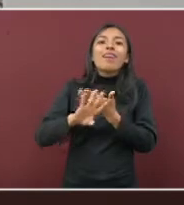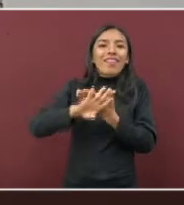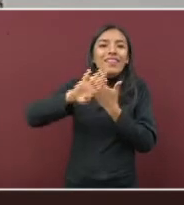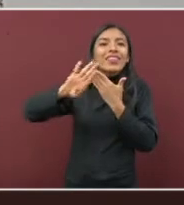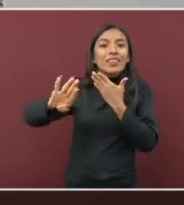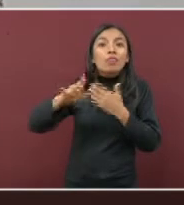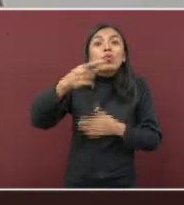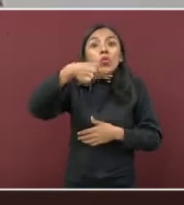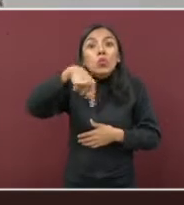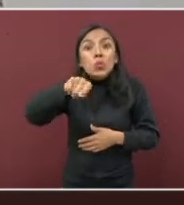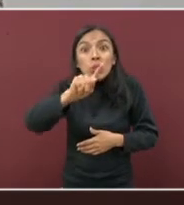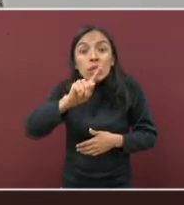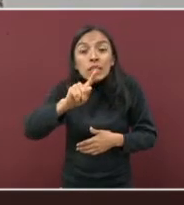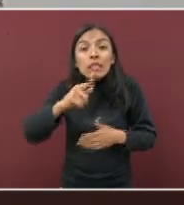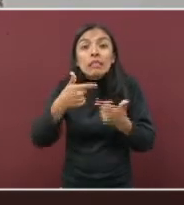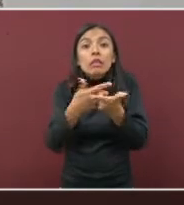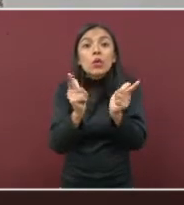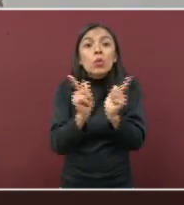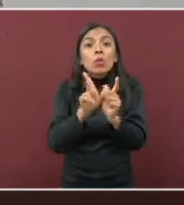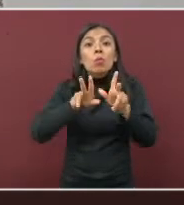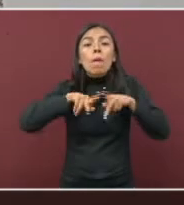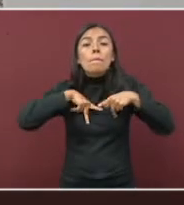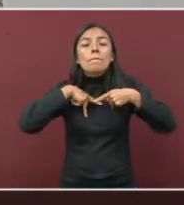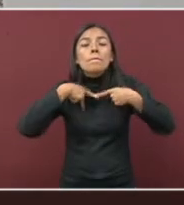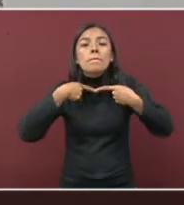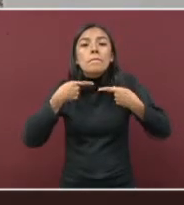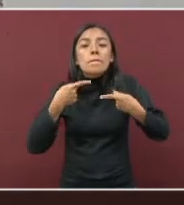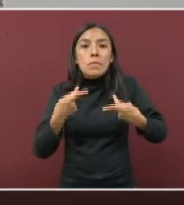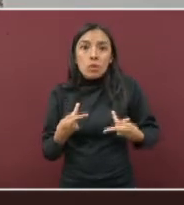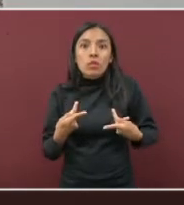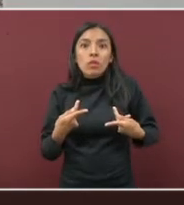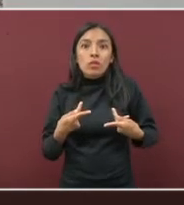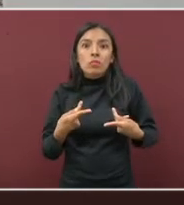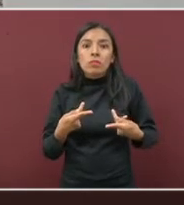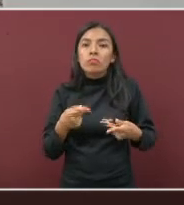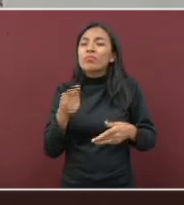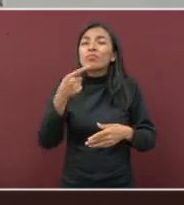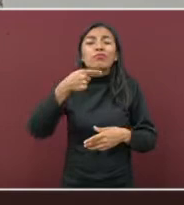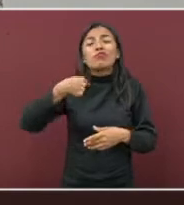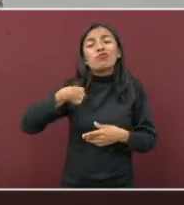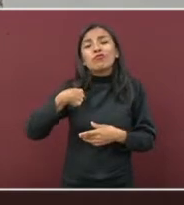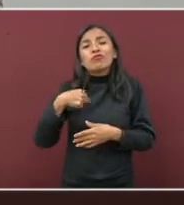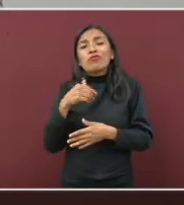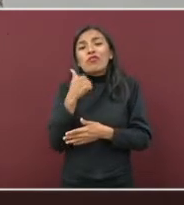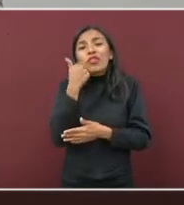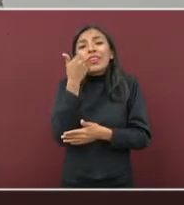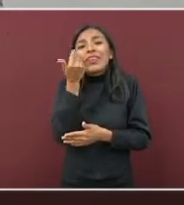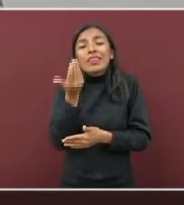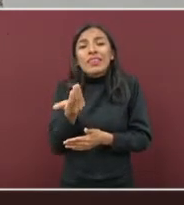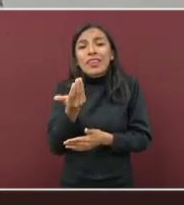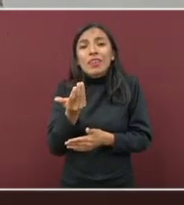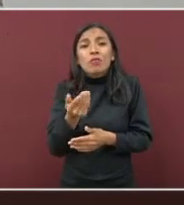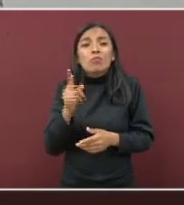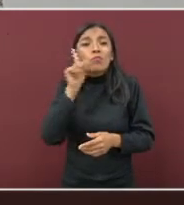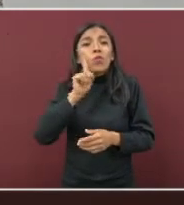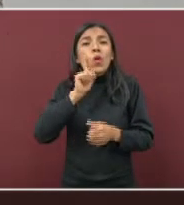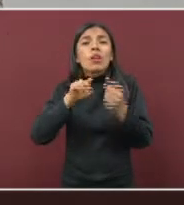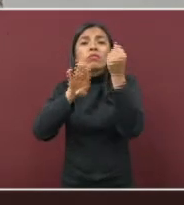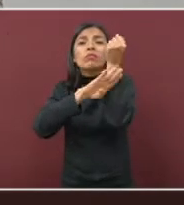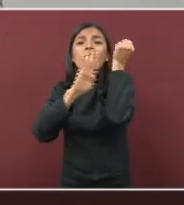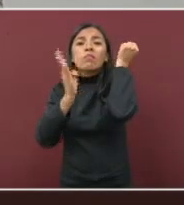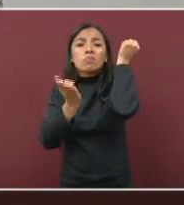de alto riesgo. Y miren, no queremos que las mujeres embarazadas